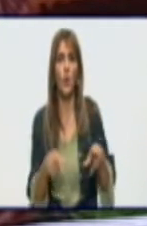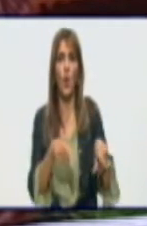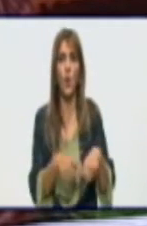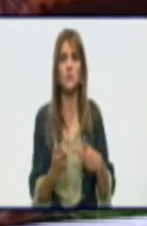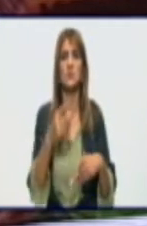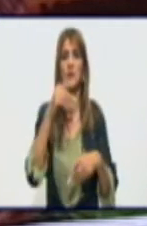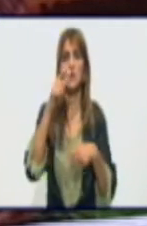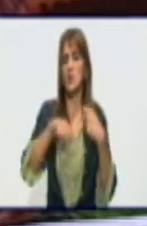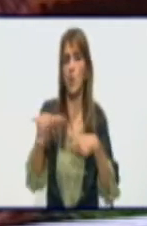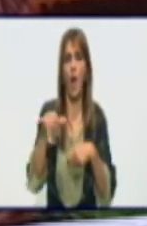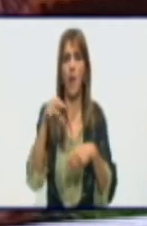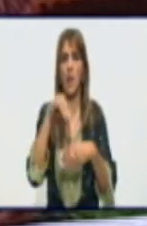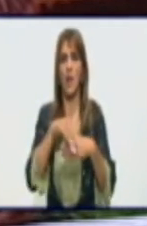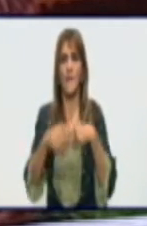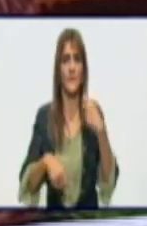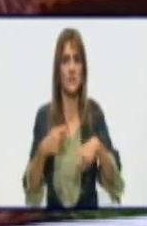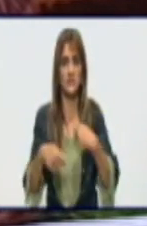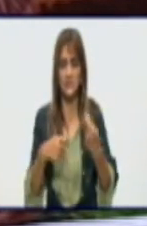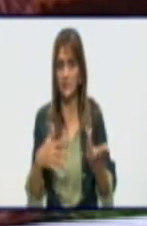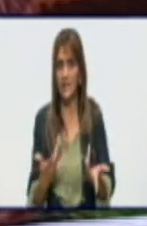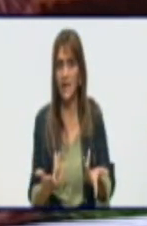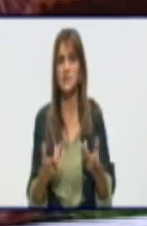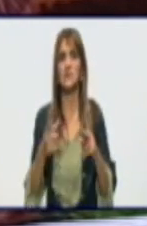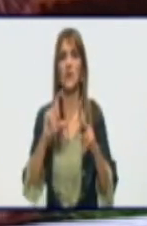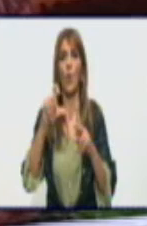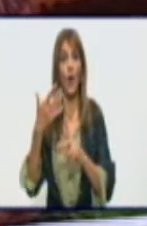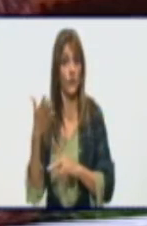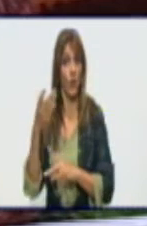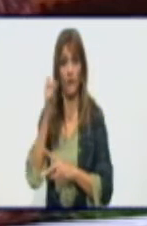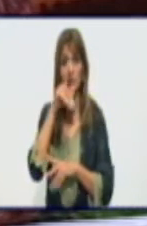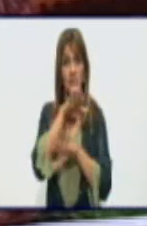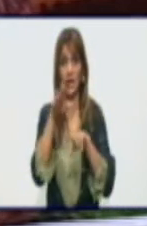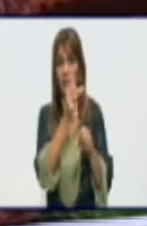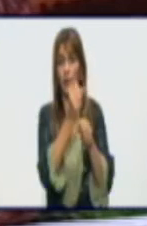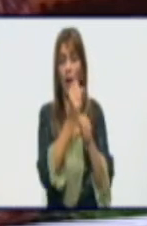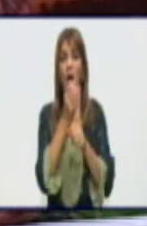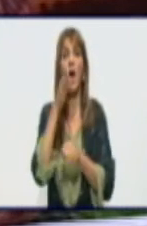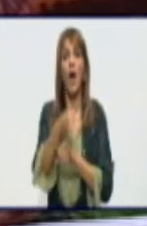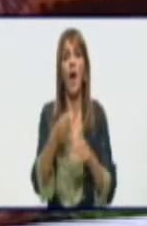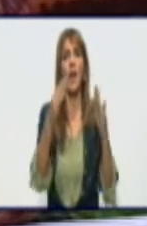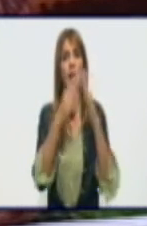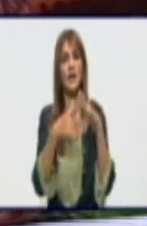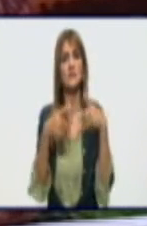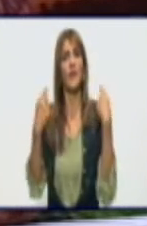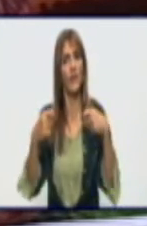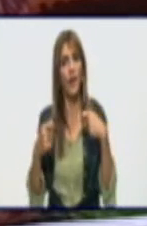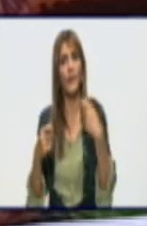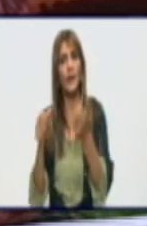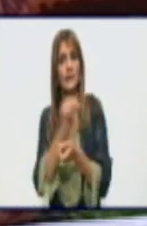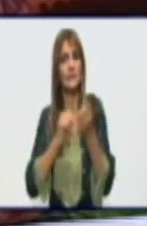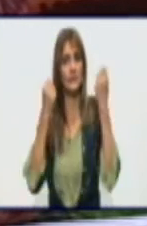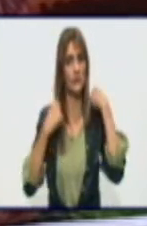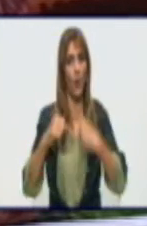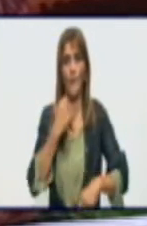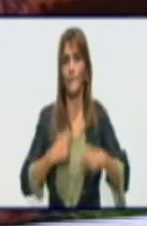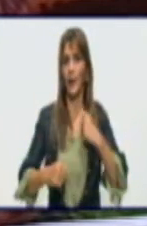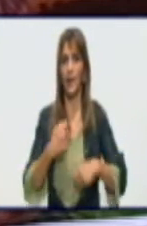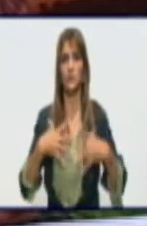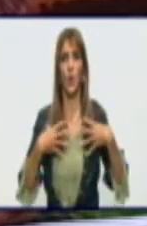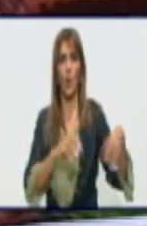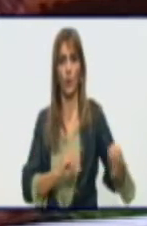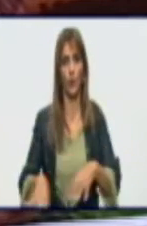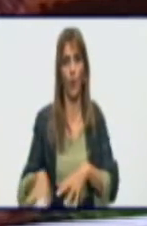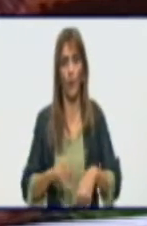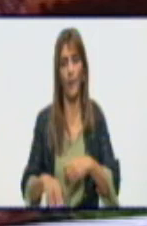para evitar enfermar a las personas que viven con él. Y hoy yo hice un recorrido por la ciudad. Vi